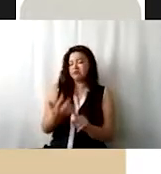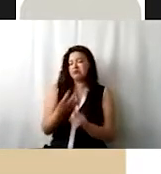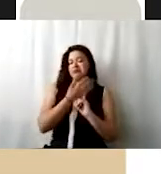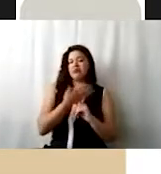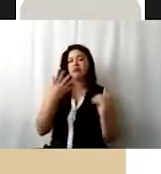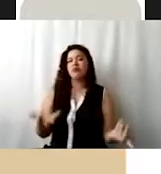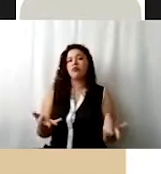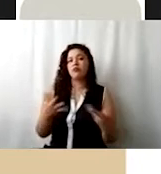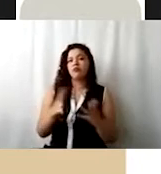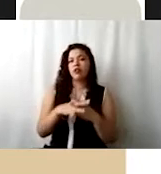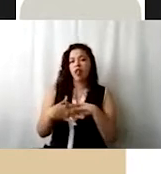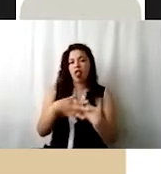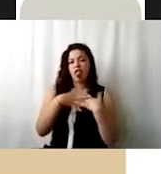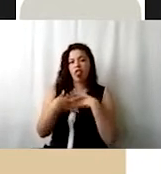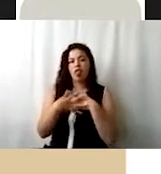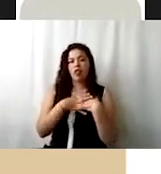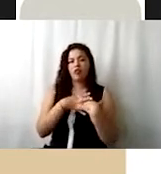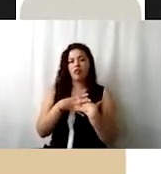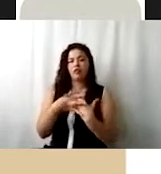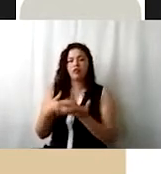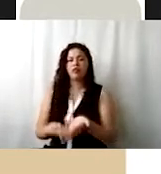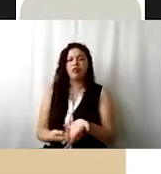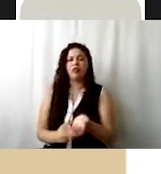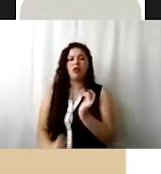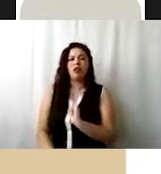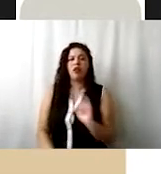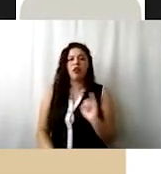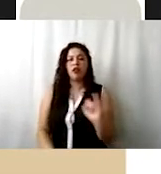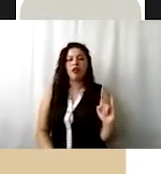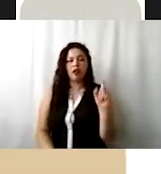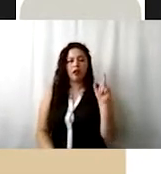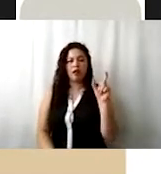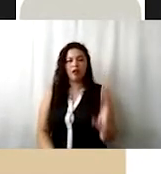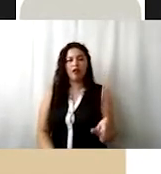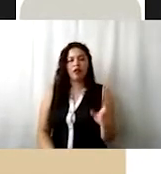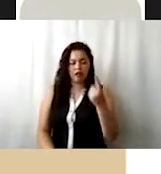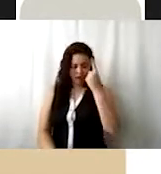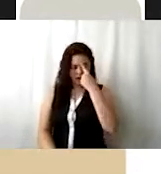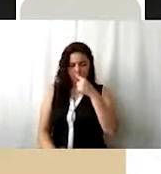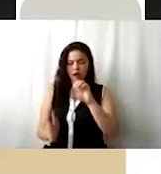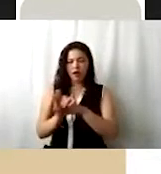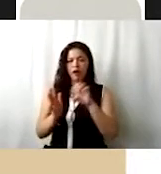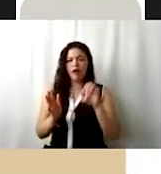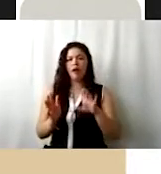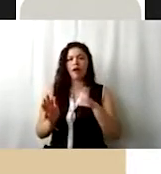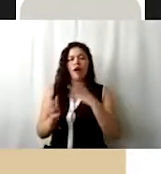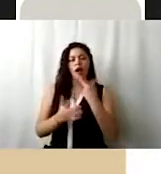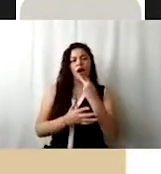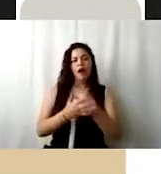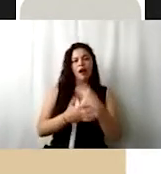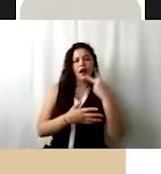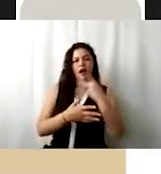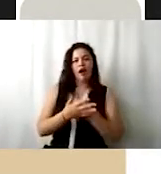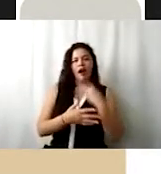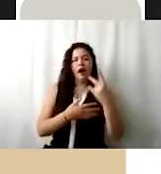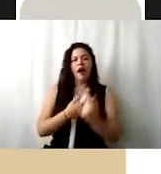como muy mezclada, es la que tenemos en la columna izquierda. Ajá, a modo de ejemplo, tenemos proyecto, necesidades básicas.